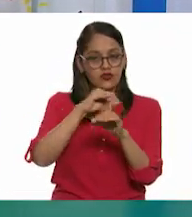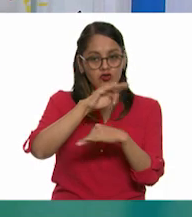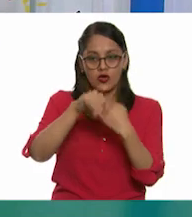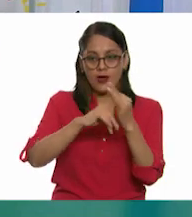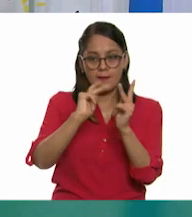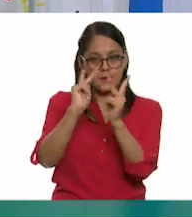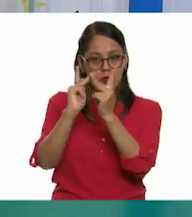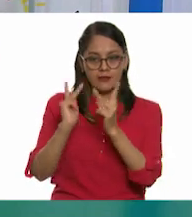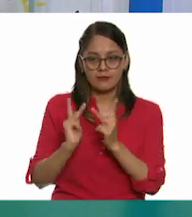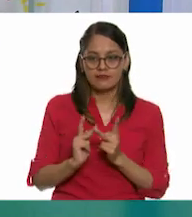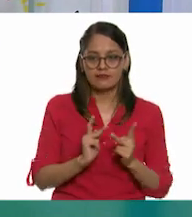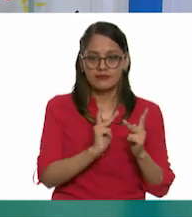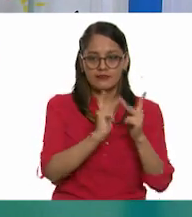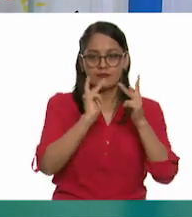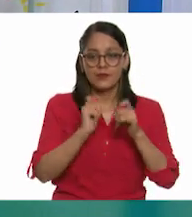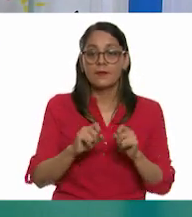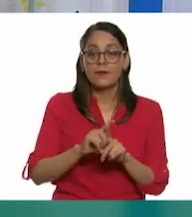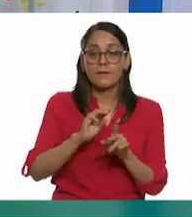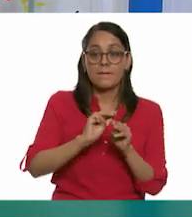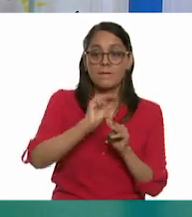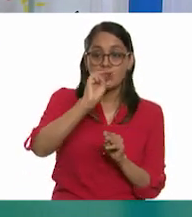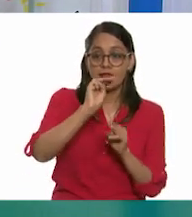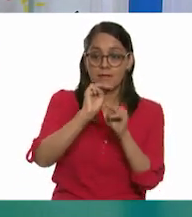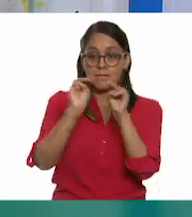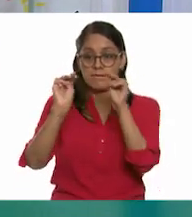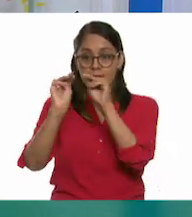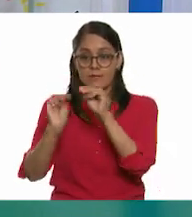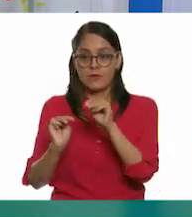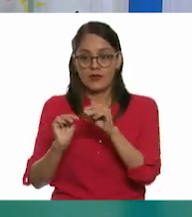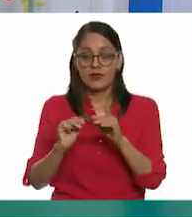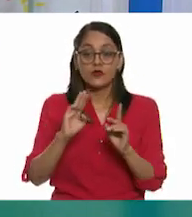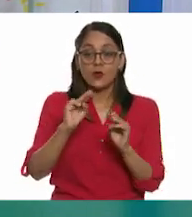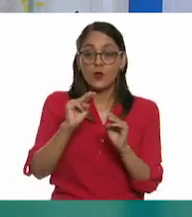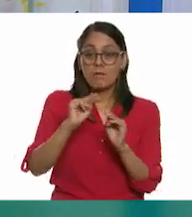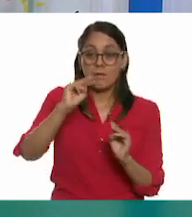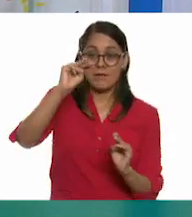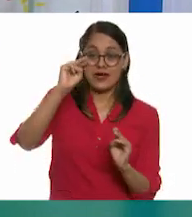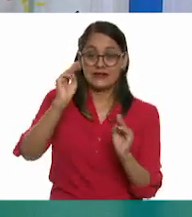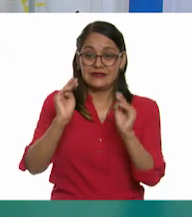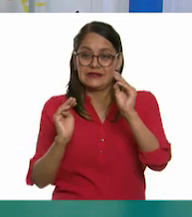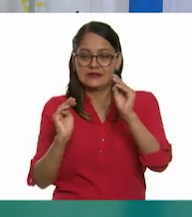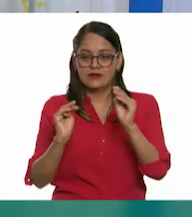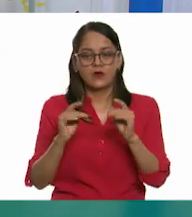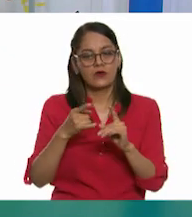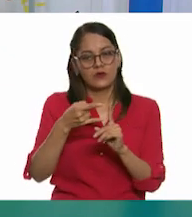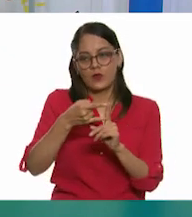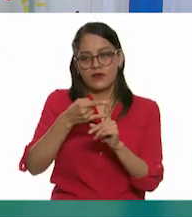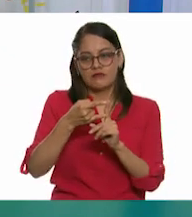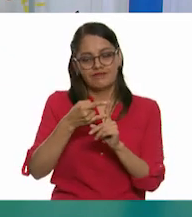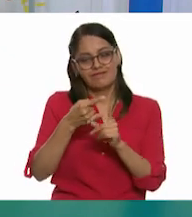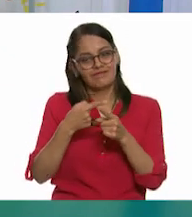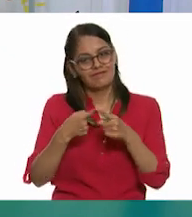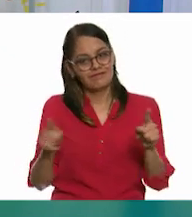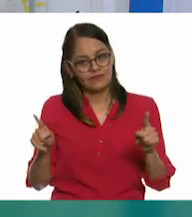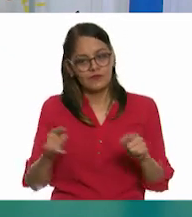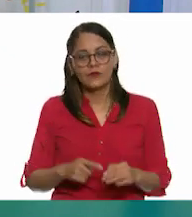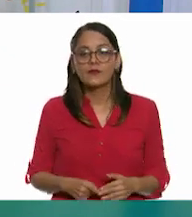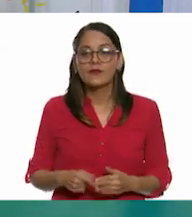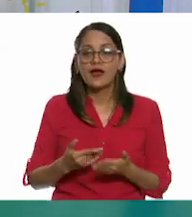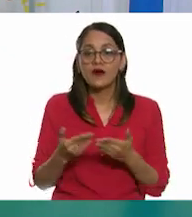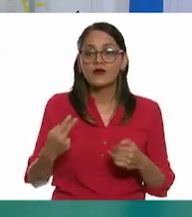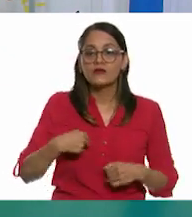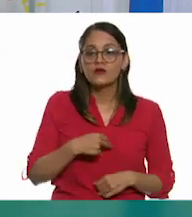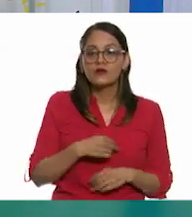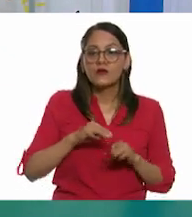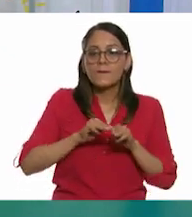lo mismo. Así es. Si un lado mide más, en ese momento deja de ser cuadrado. Por lo que necesitaremos un instrumento de